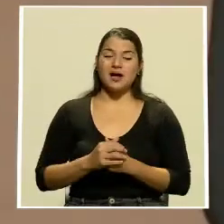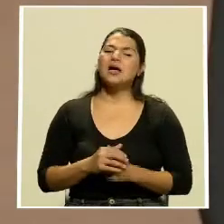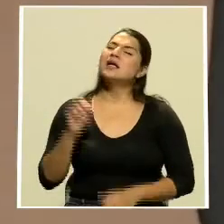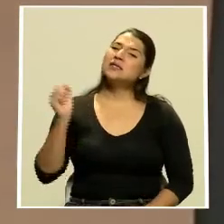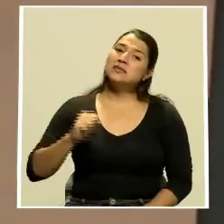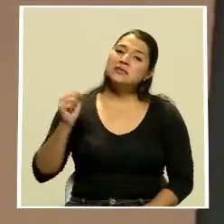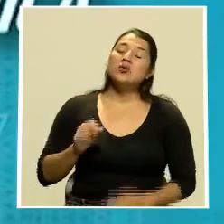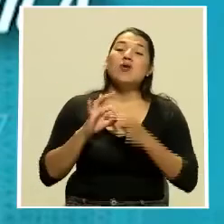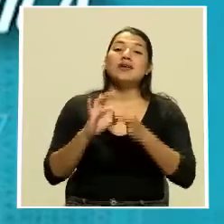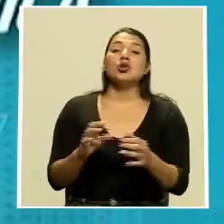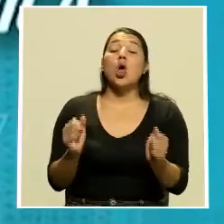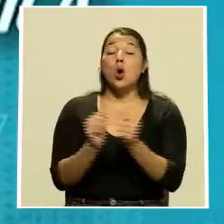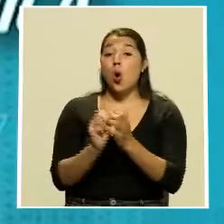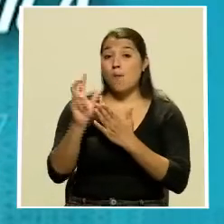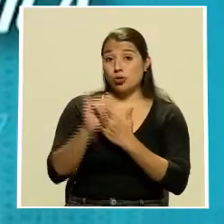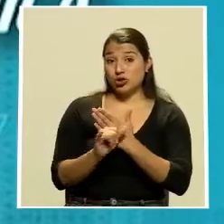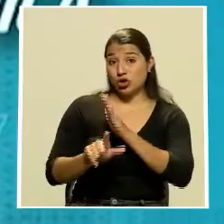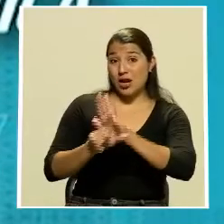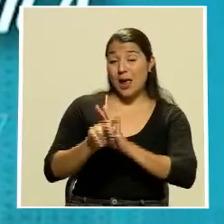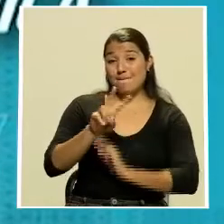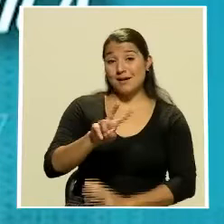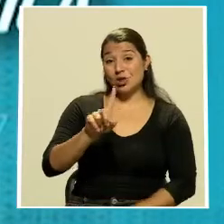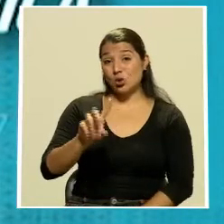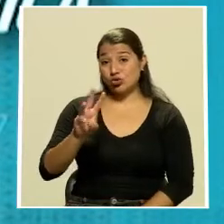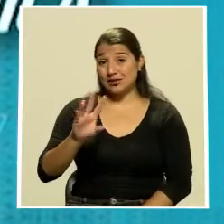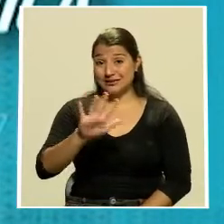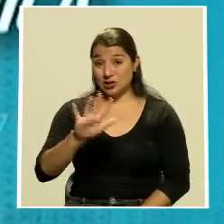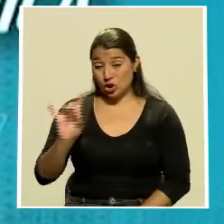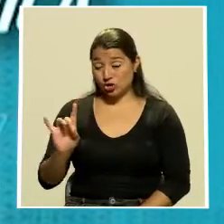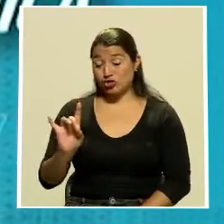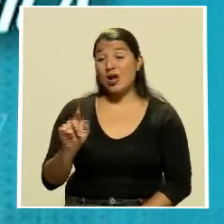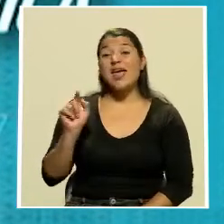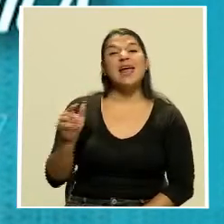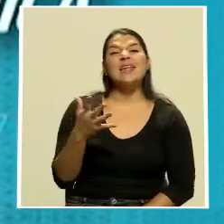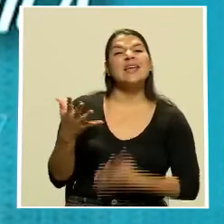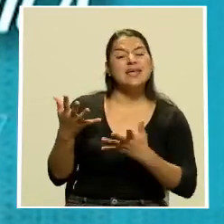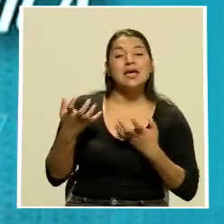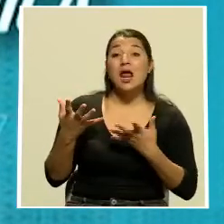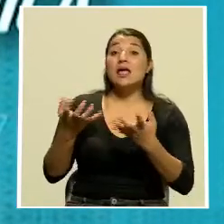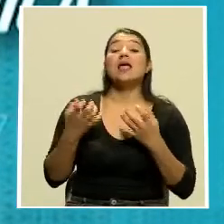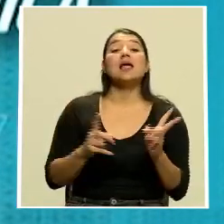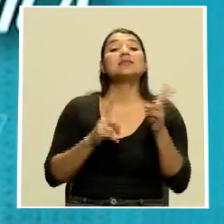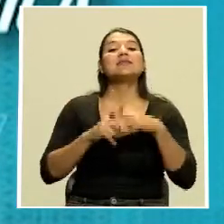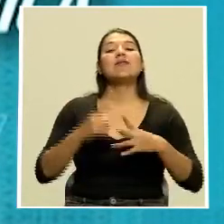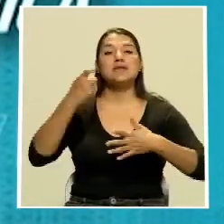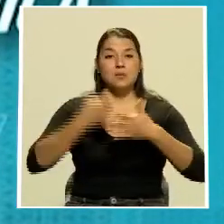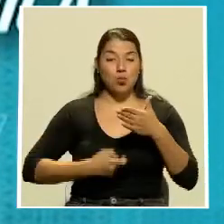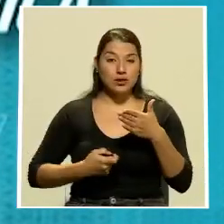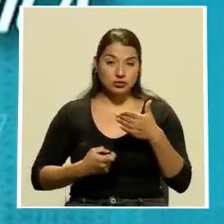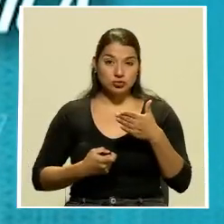con el proyecto de ley 21658 que pretende poner impuestos a